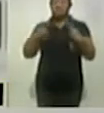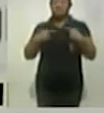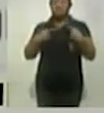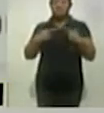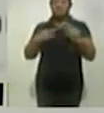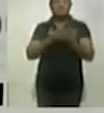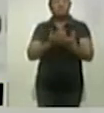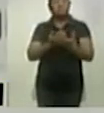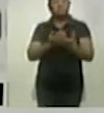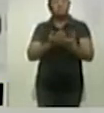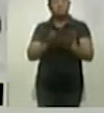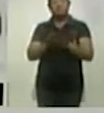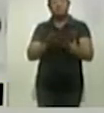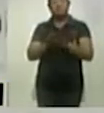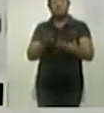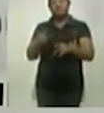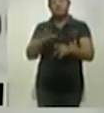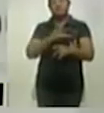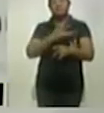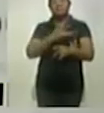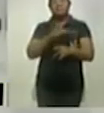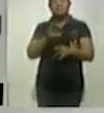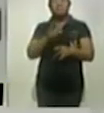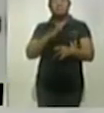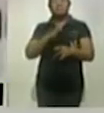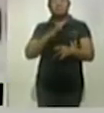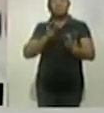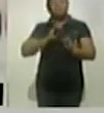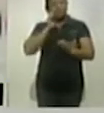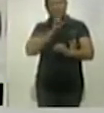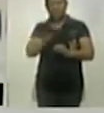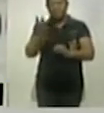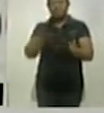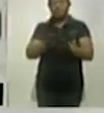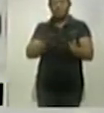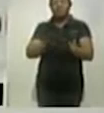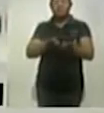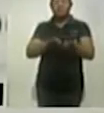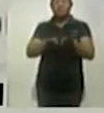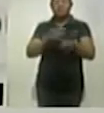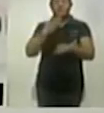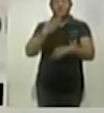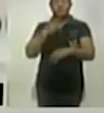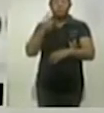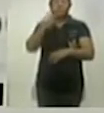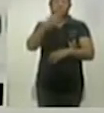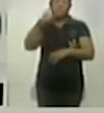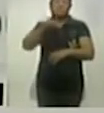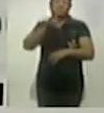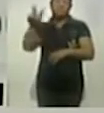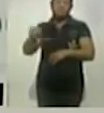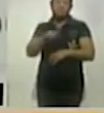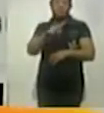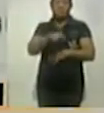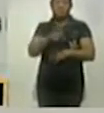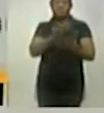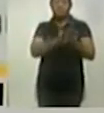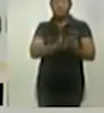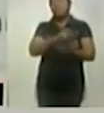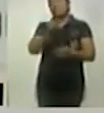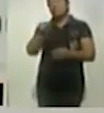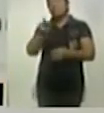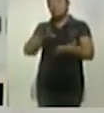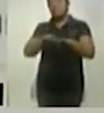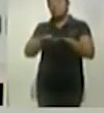de protección civil entráramos a sus lugares de trabajo para supervisar que no hubiera ganado ni regresar a sus labores cotidianas.